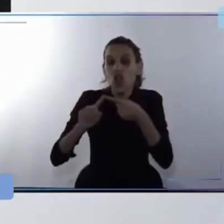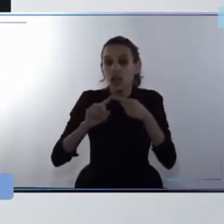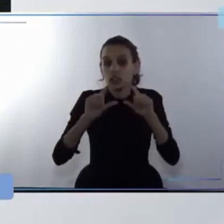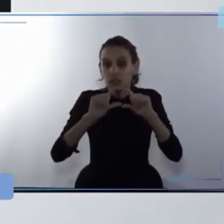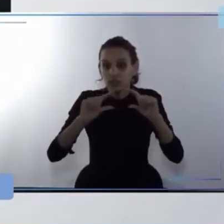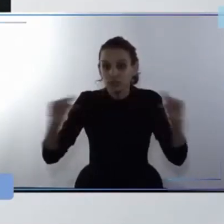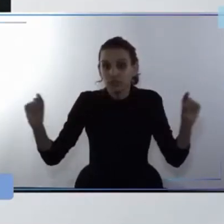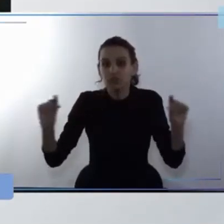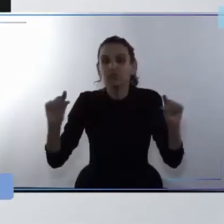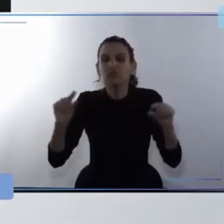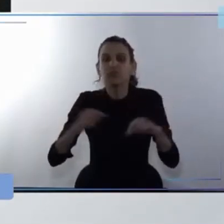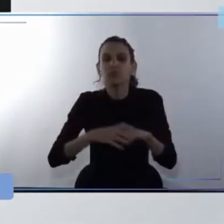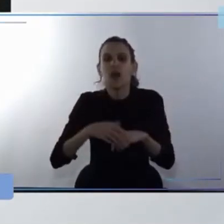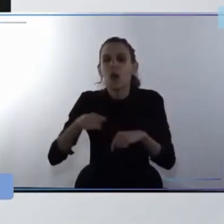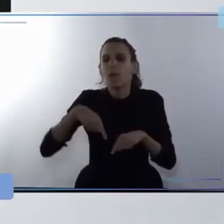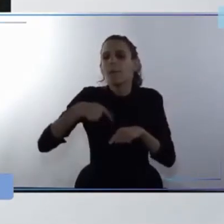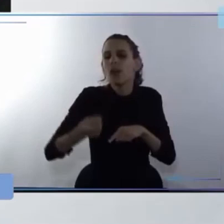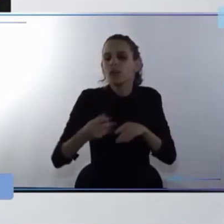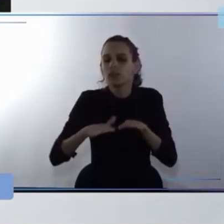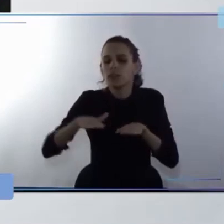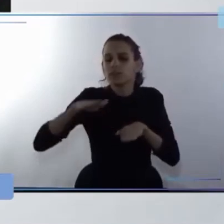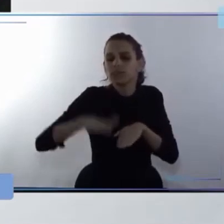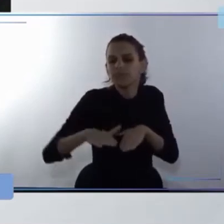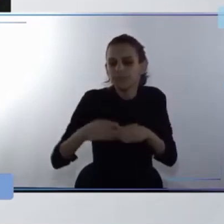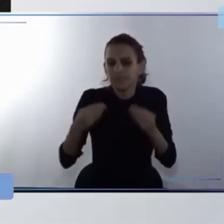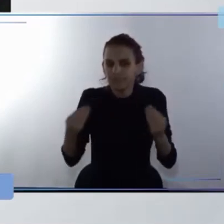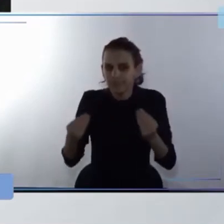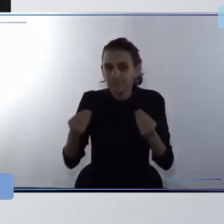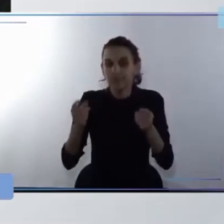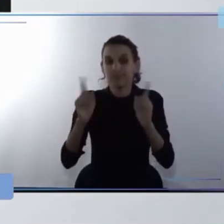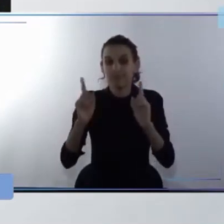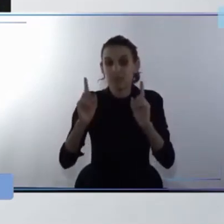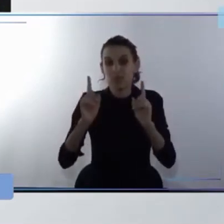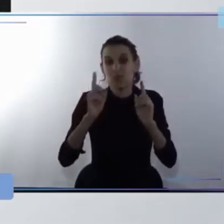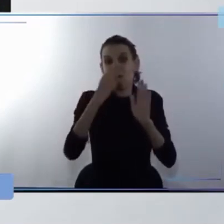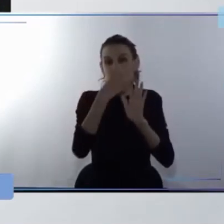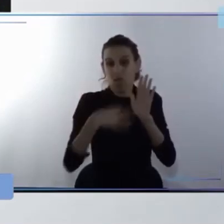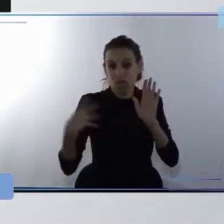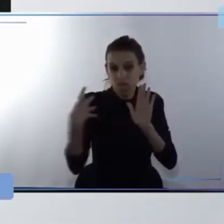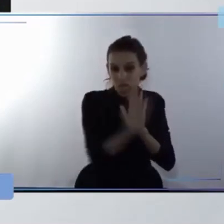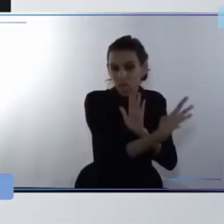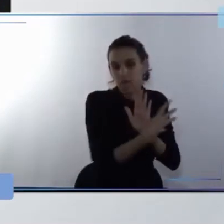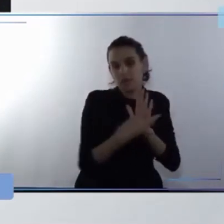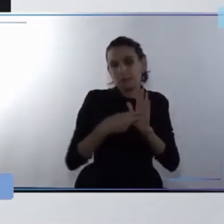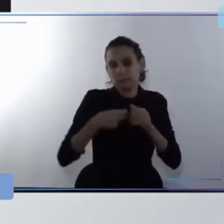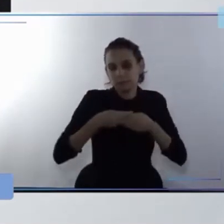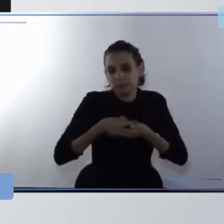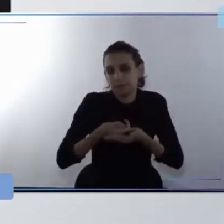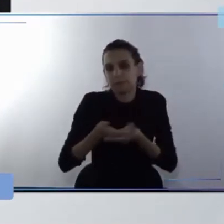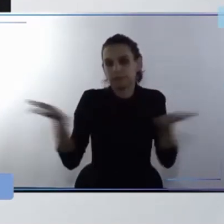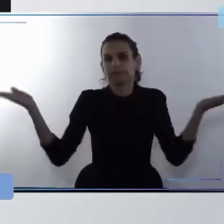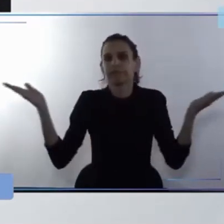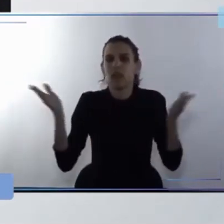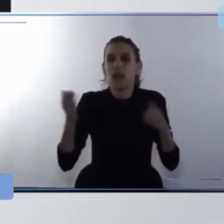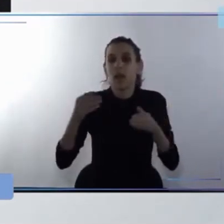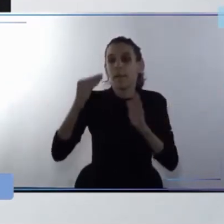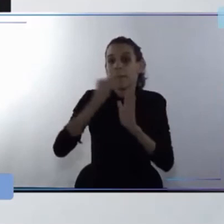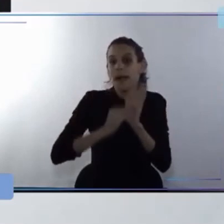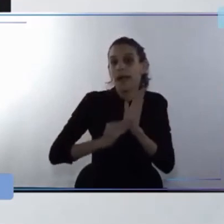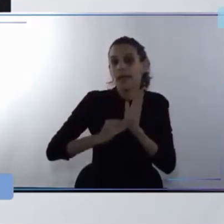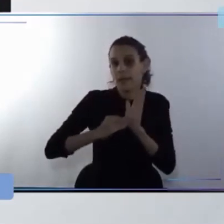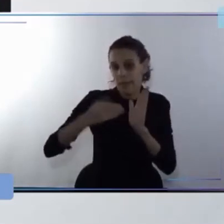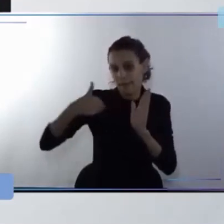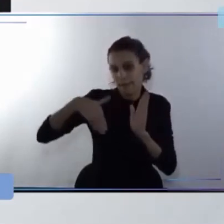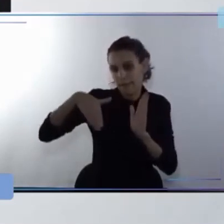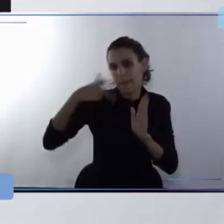es volcar todo este tablero de control y observatorio de la agenda 2030 a nuestro sitio